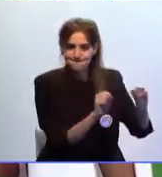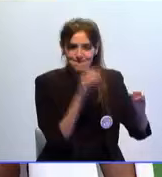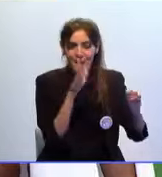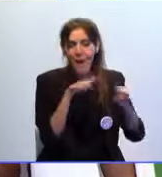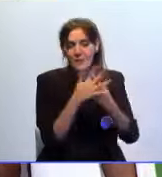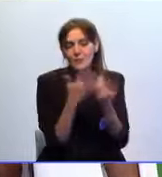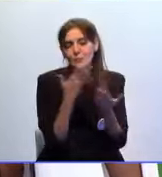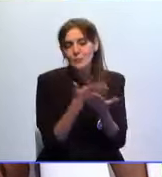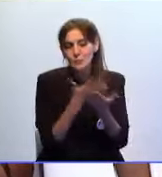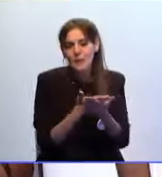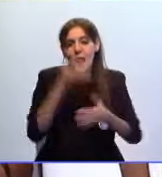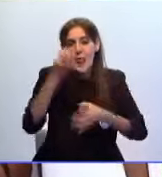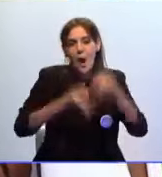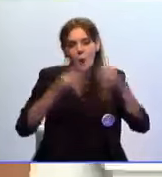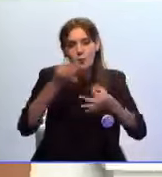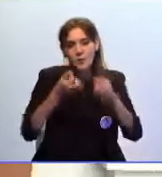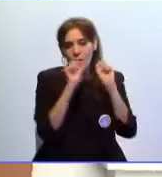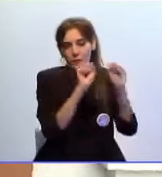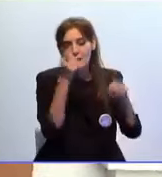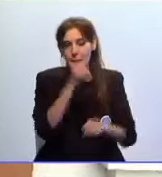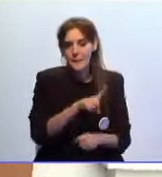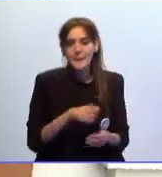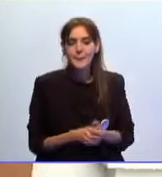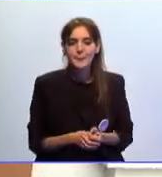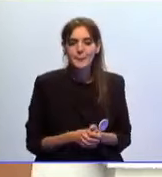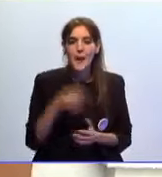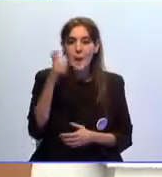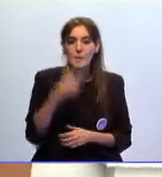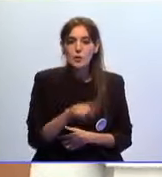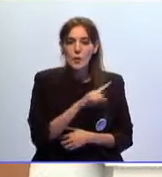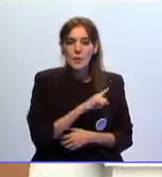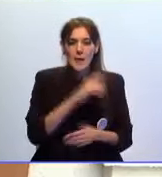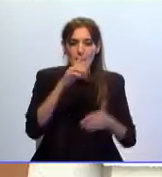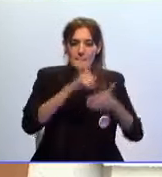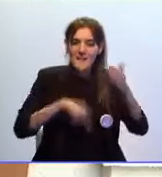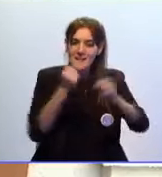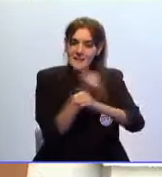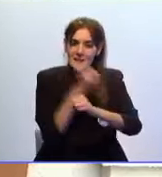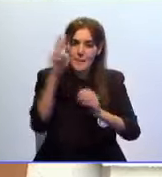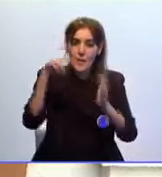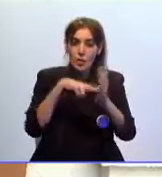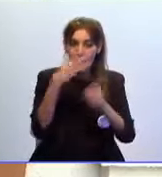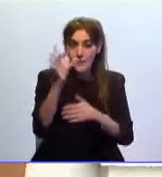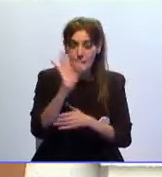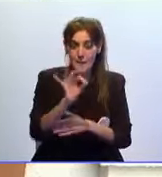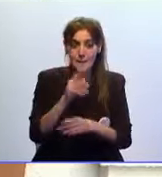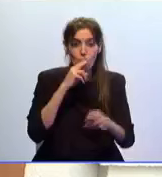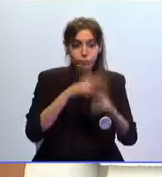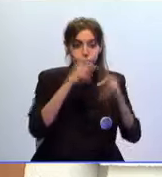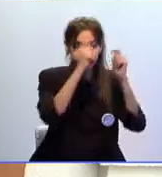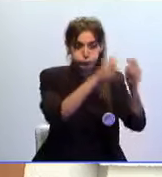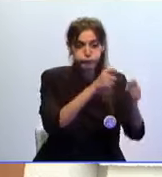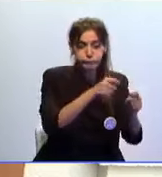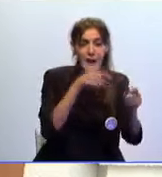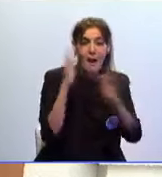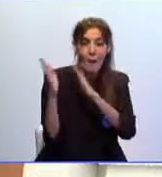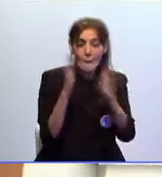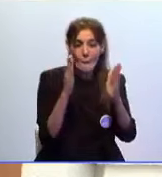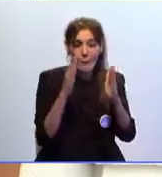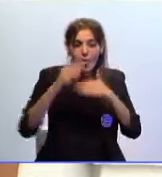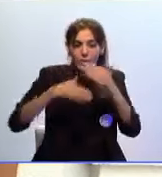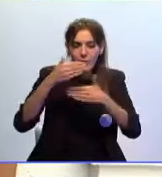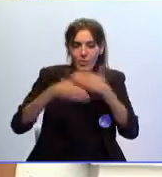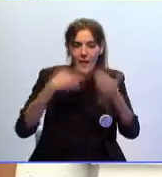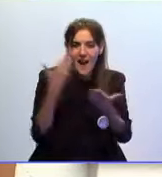ahora ha respaldado también la justicia El militar fue nombrado en diciembre de 2020 En ese periodo reclamó una prórroga en el